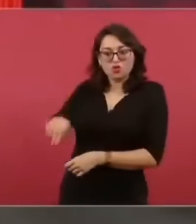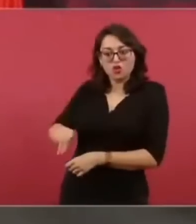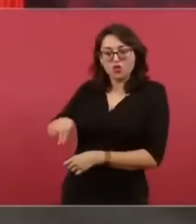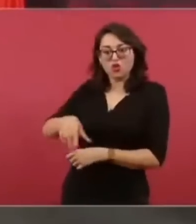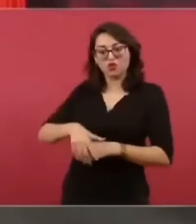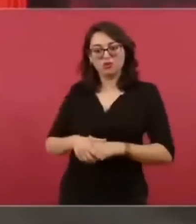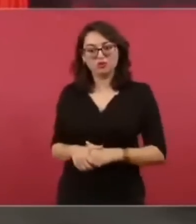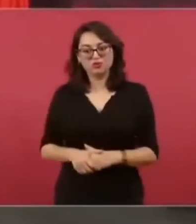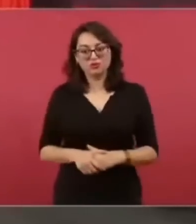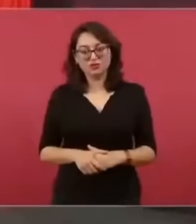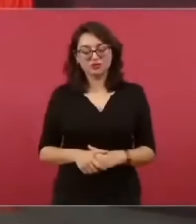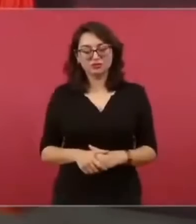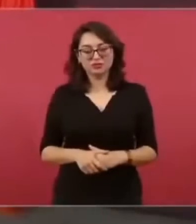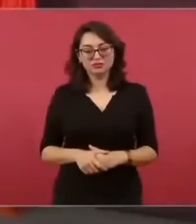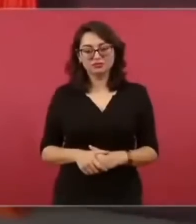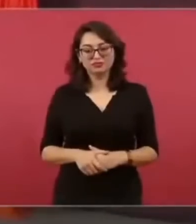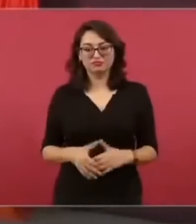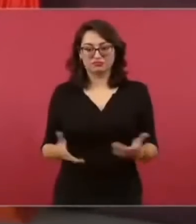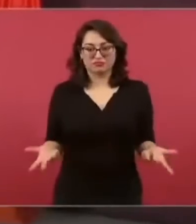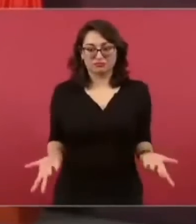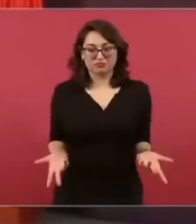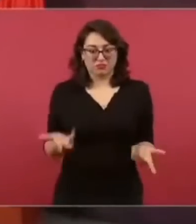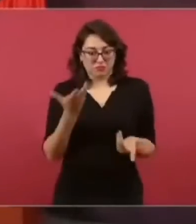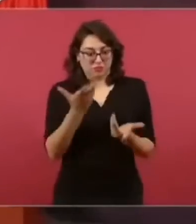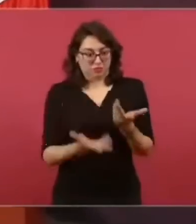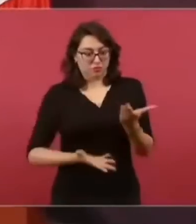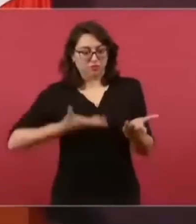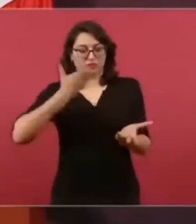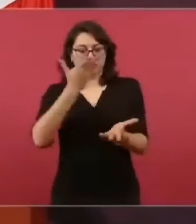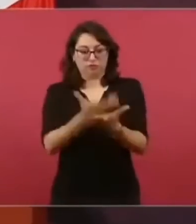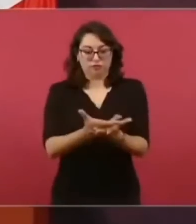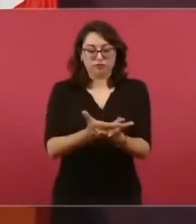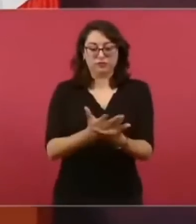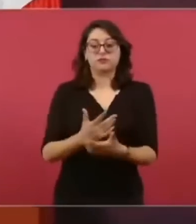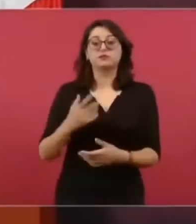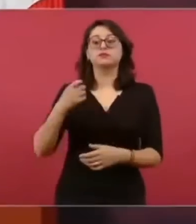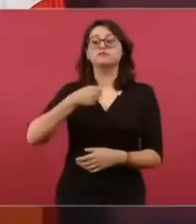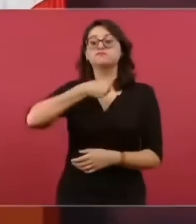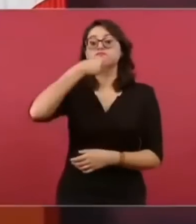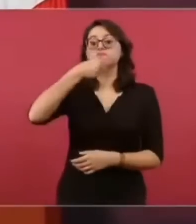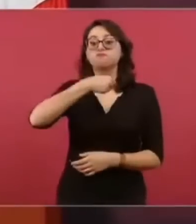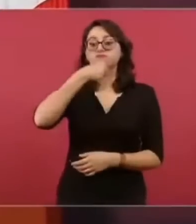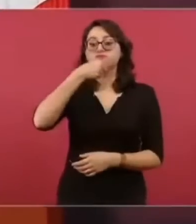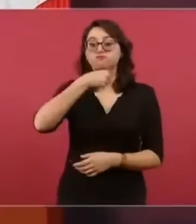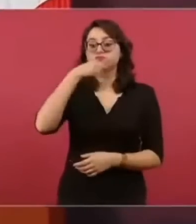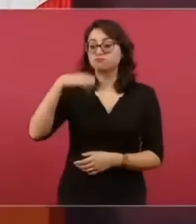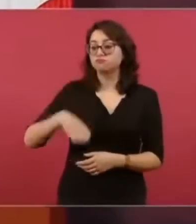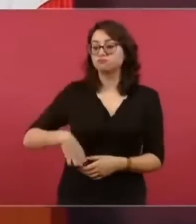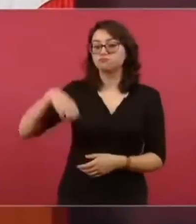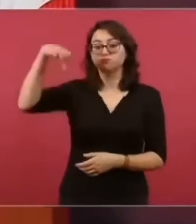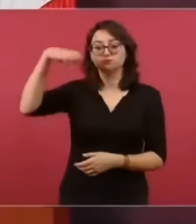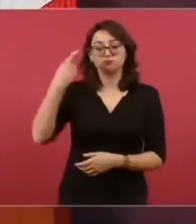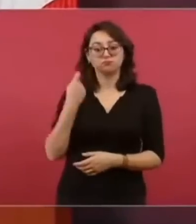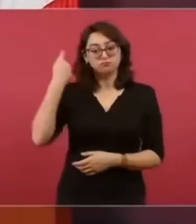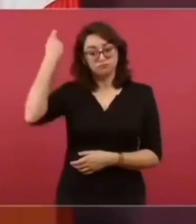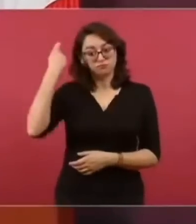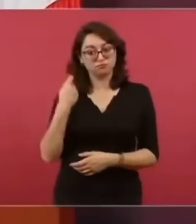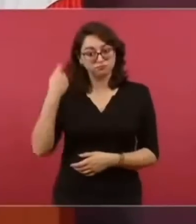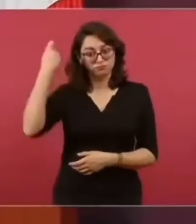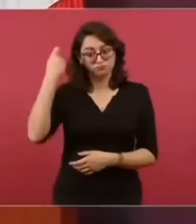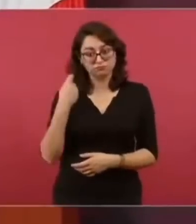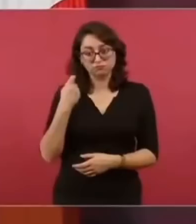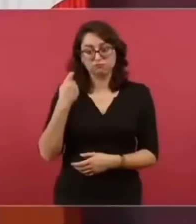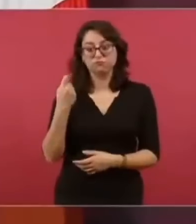en contra de que se convirtiera en un derecho la pensión a los adultos mayores.